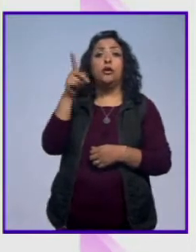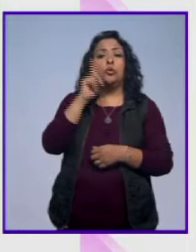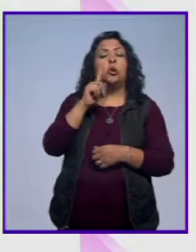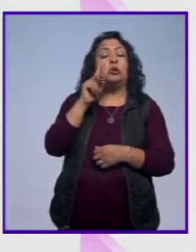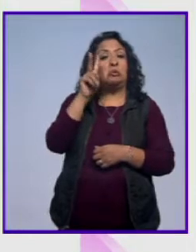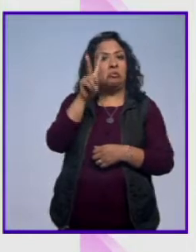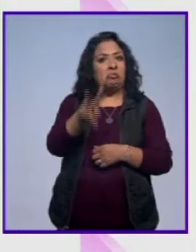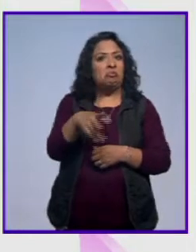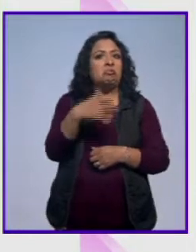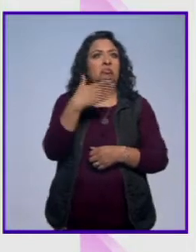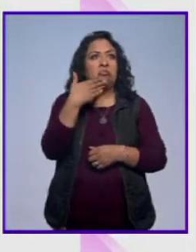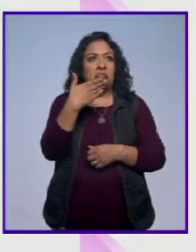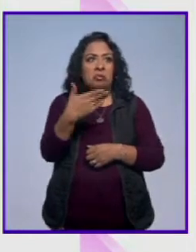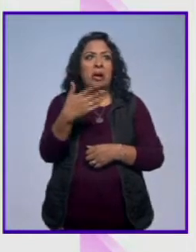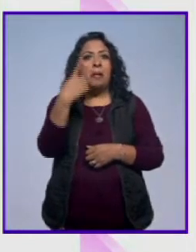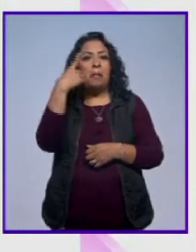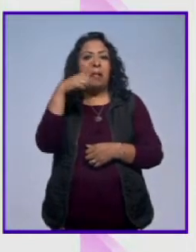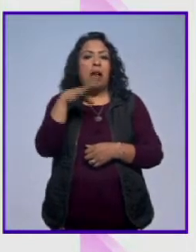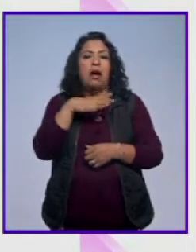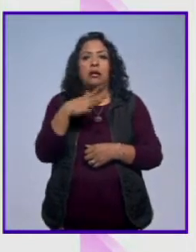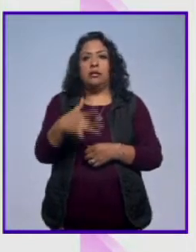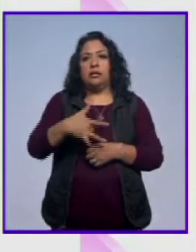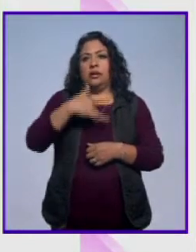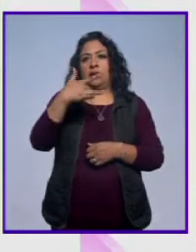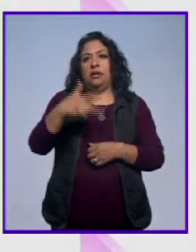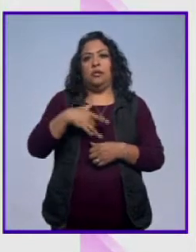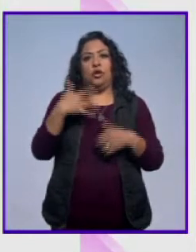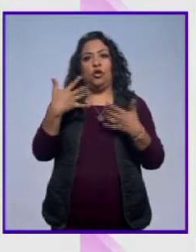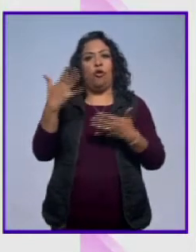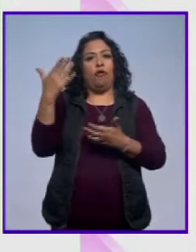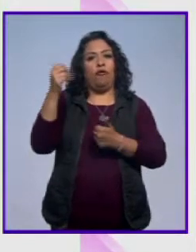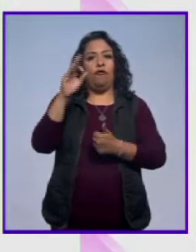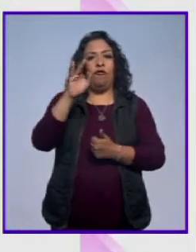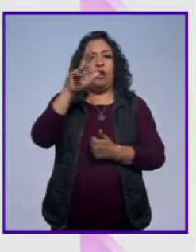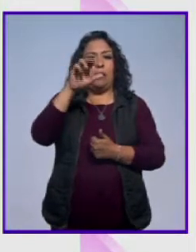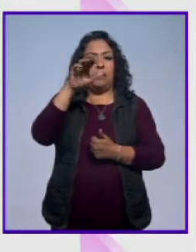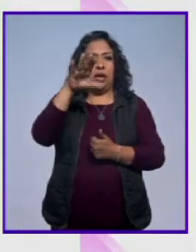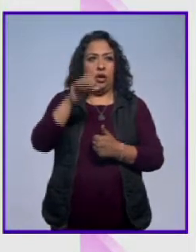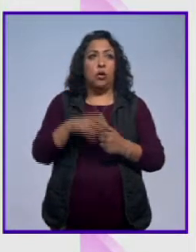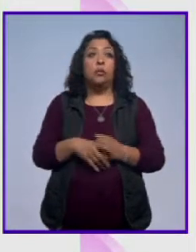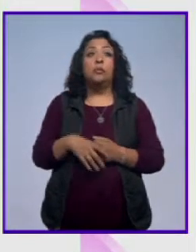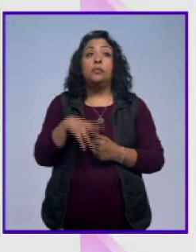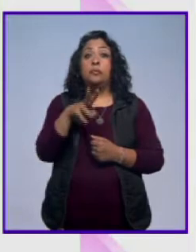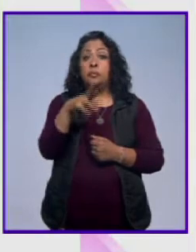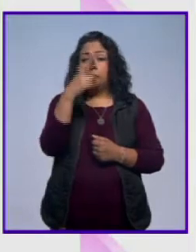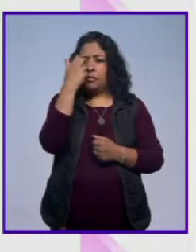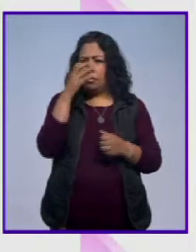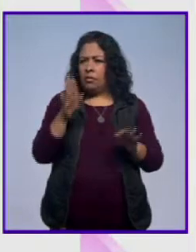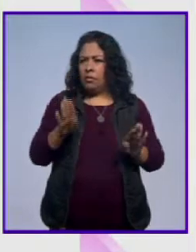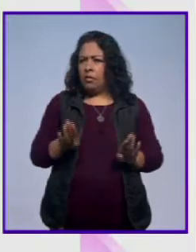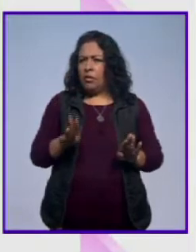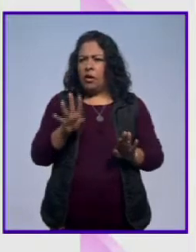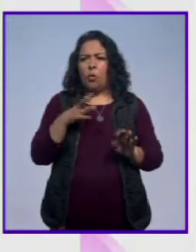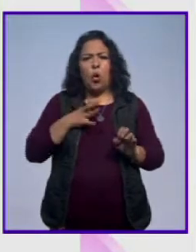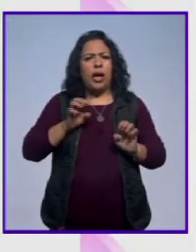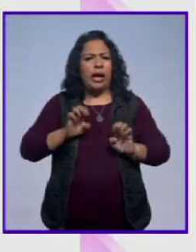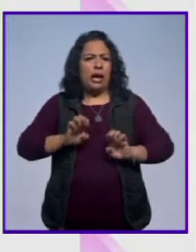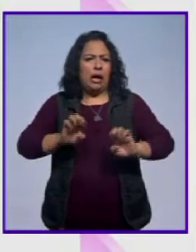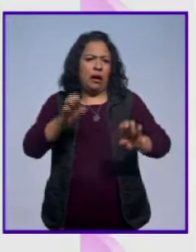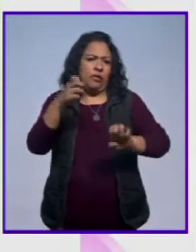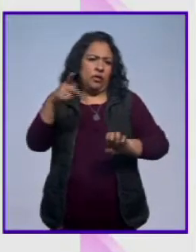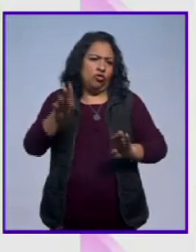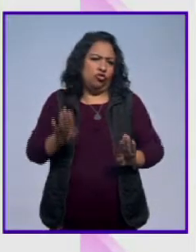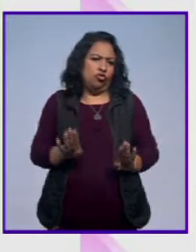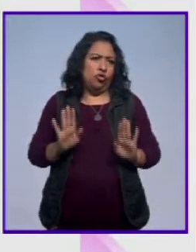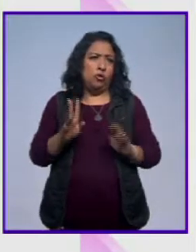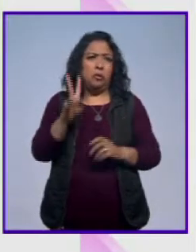vale la pena para que aflore el sentimiento flamenco. Efectivamente, pero además con un estilo muy elegante, muy particular de